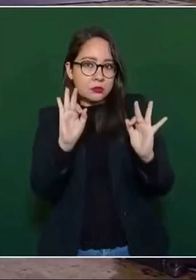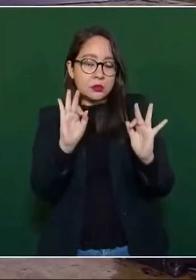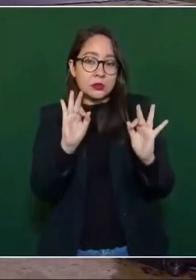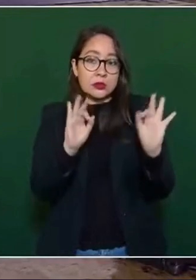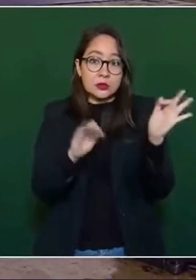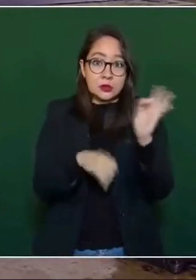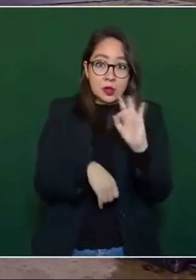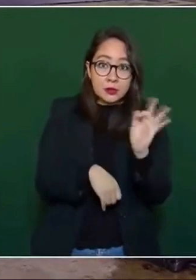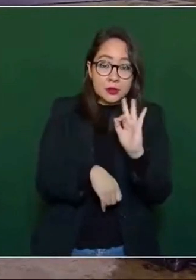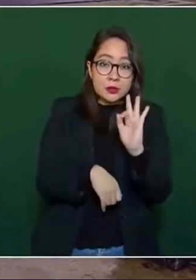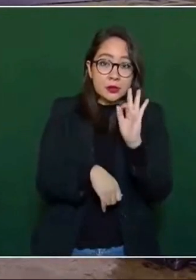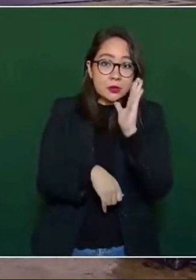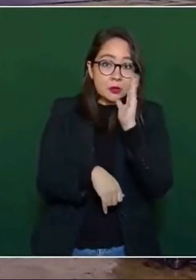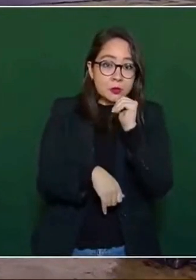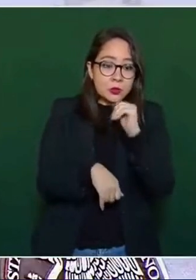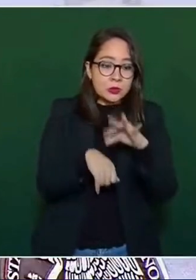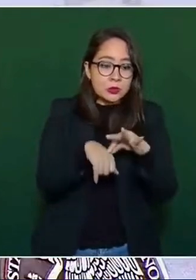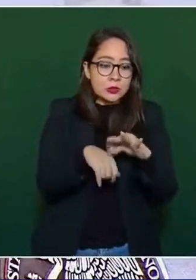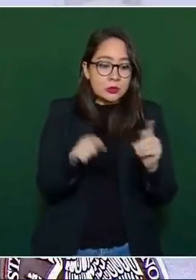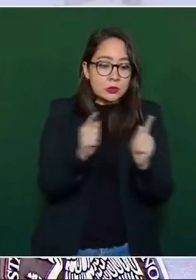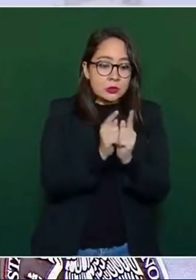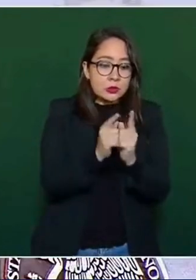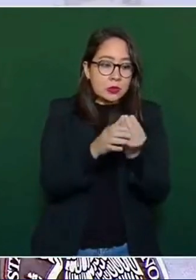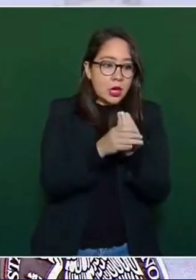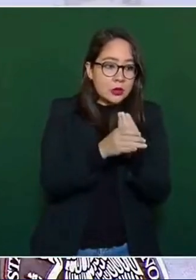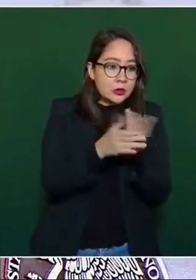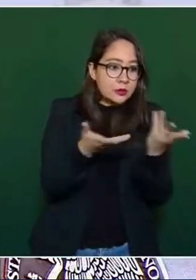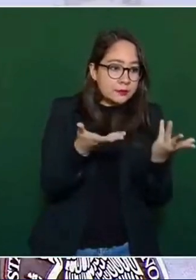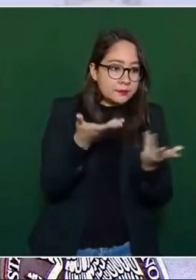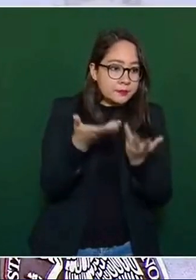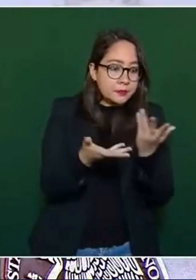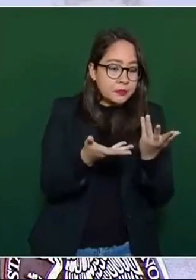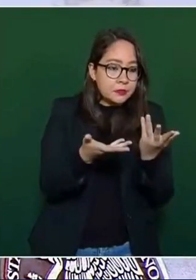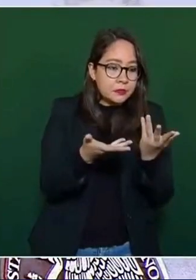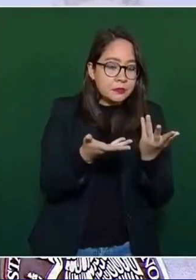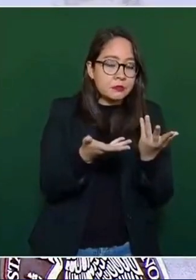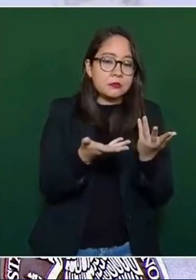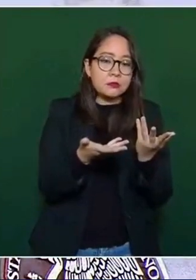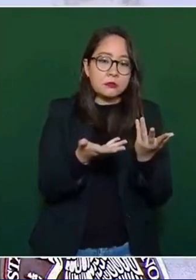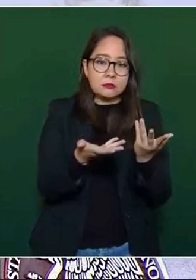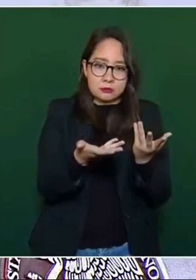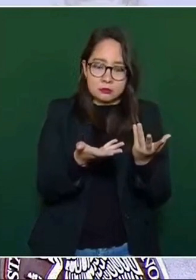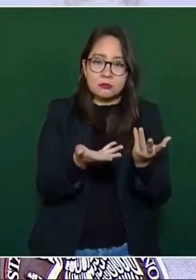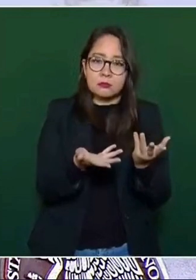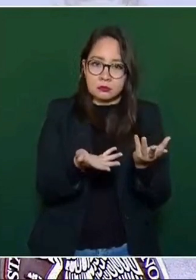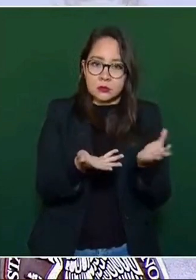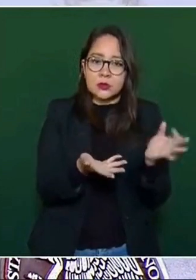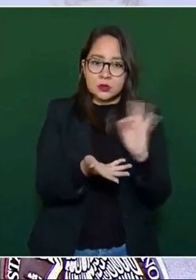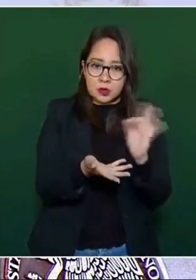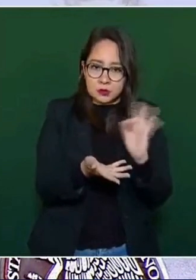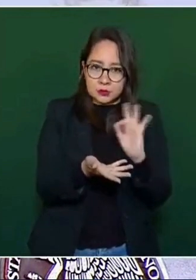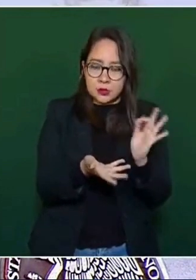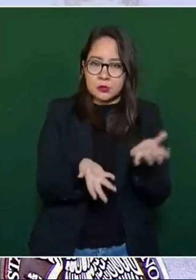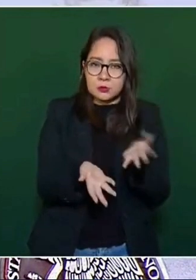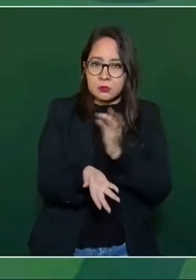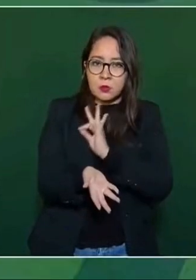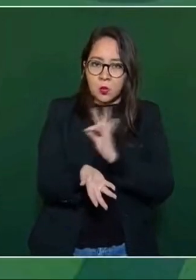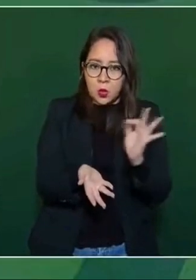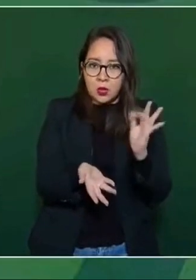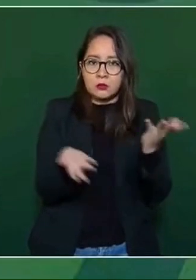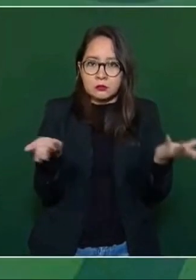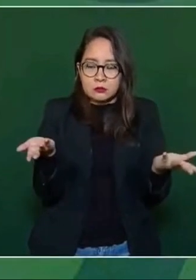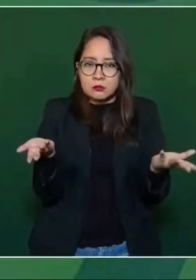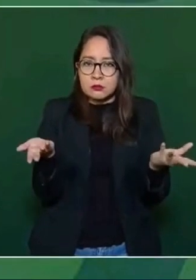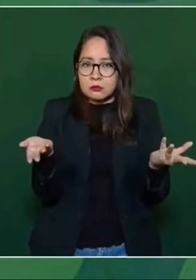clase o las clases presenciales, que puedan tener posibilidad de